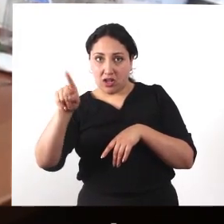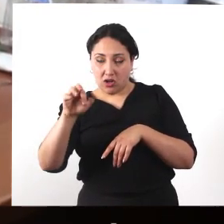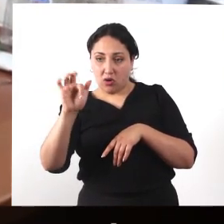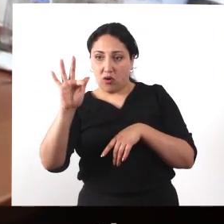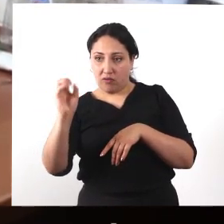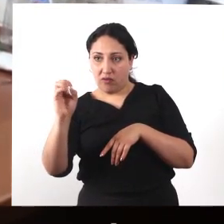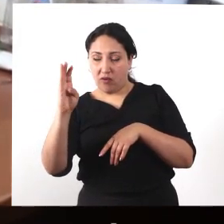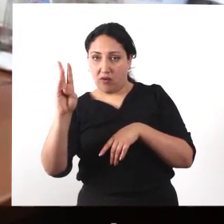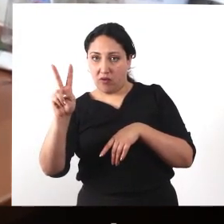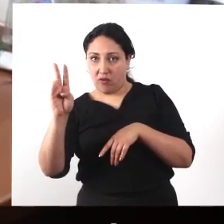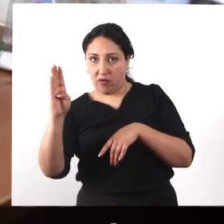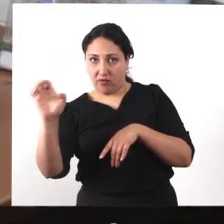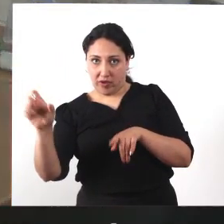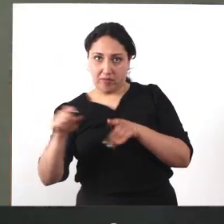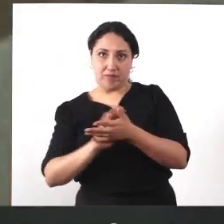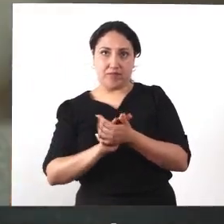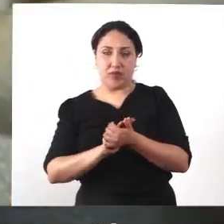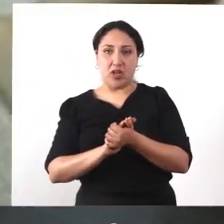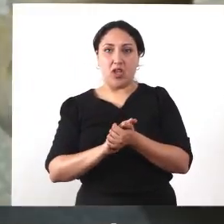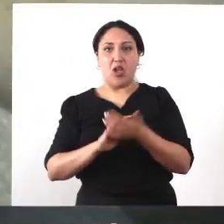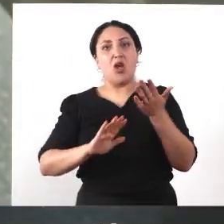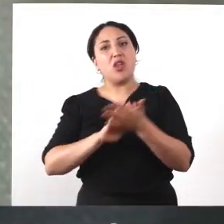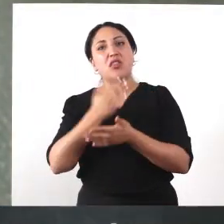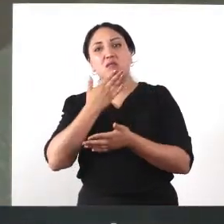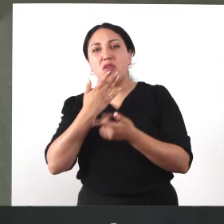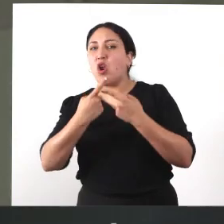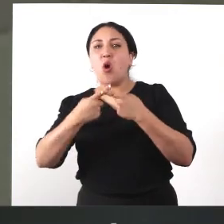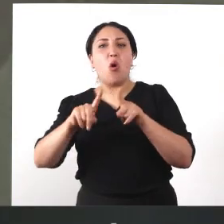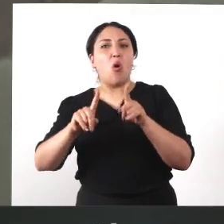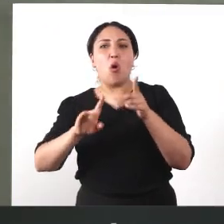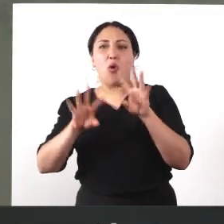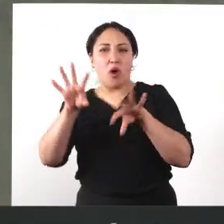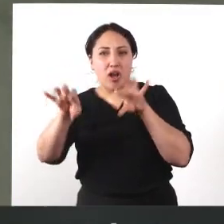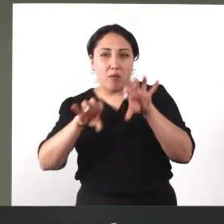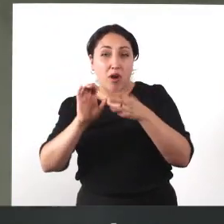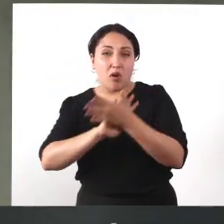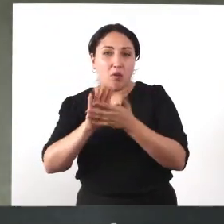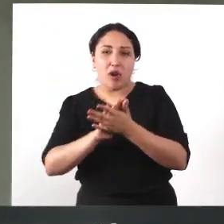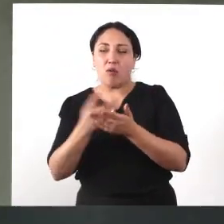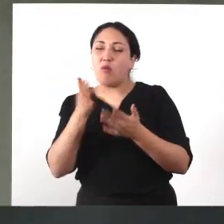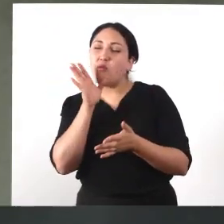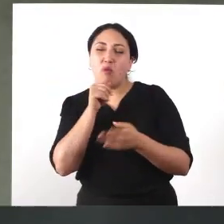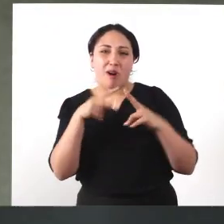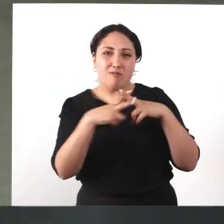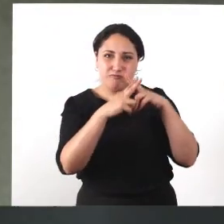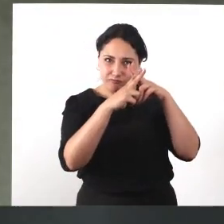otros especímenes, los que no tienen una estructura externa del sostén, como en este caso un pepino de mar.